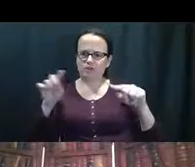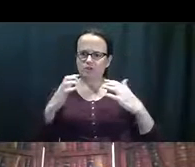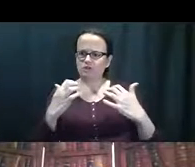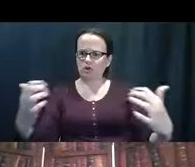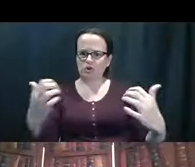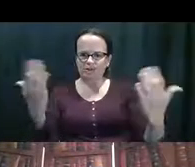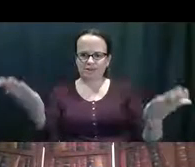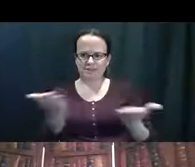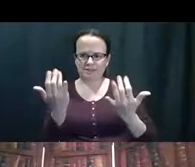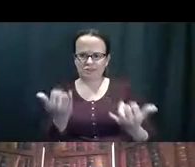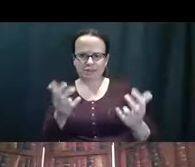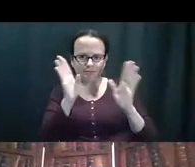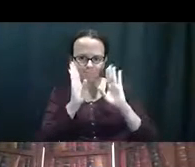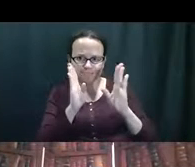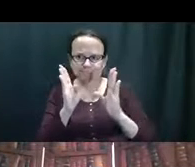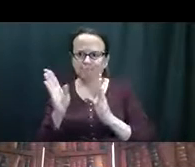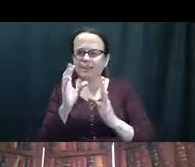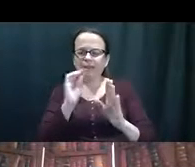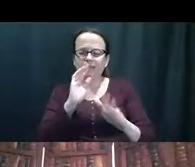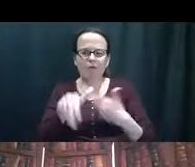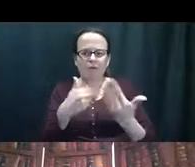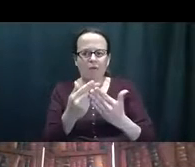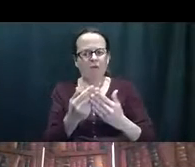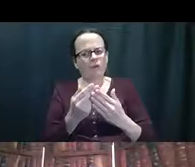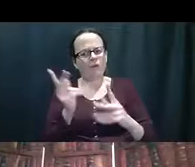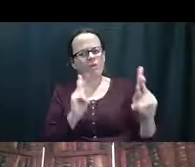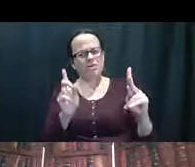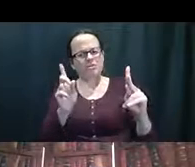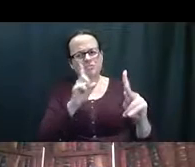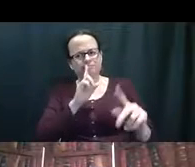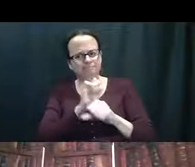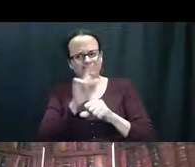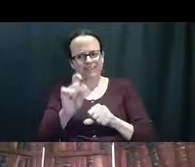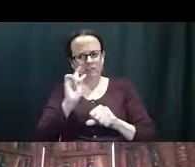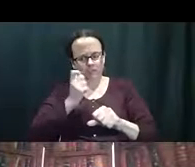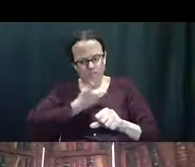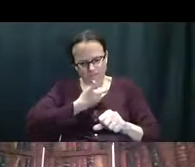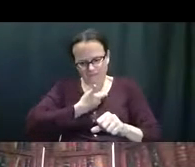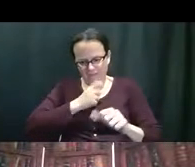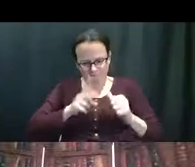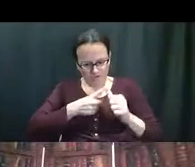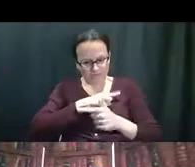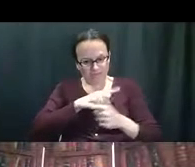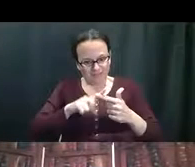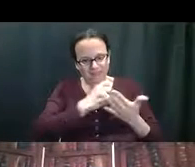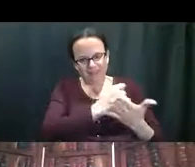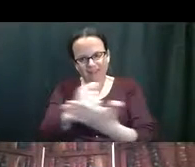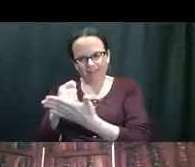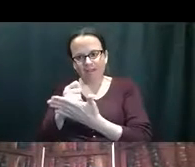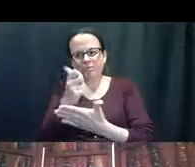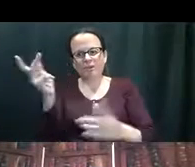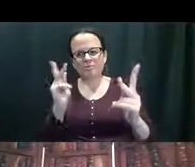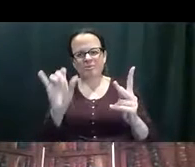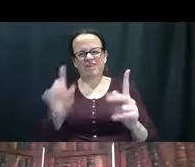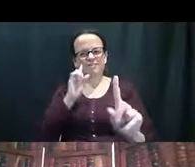un, un, un, audiencia diversa y nosotros tenemos que ver, eh, cuidarnos el uno al